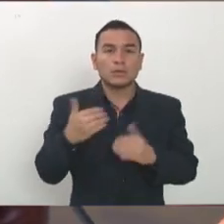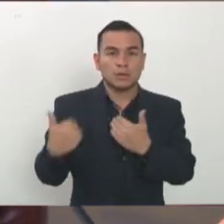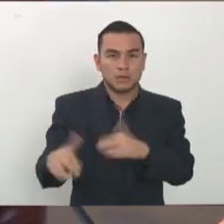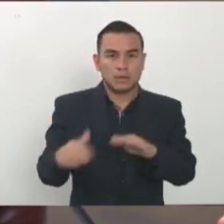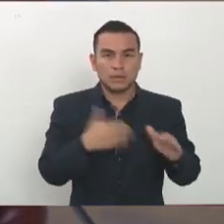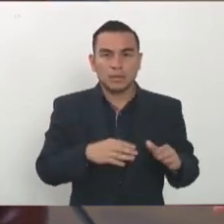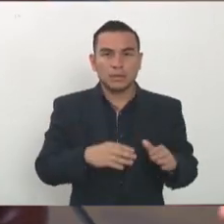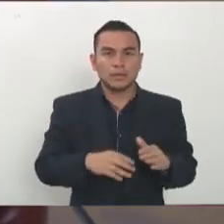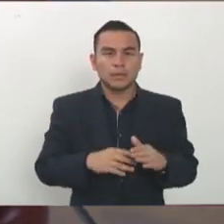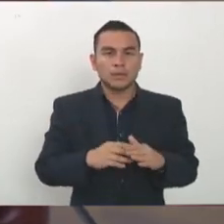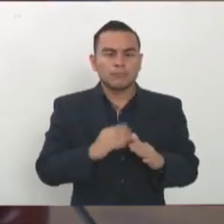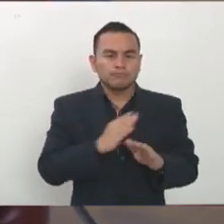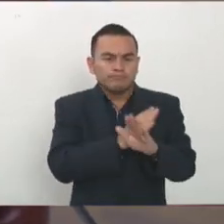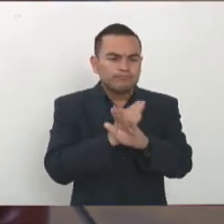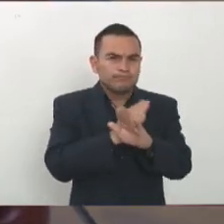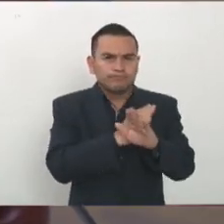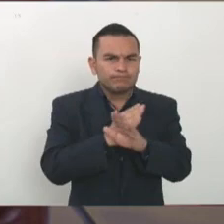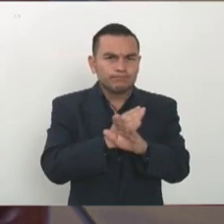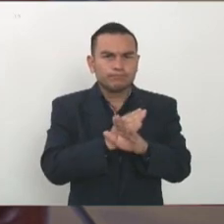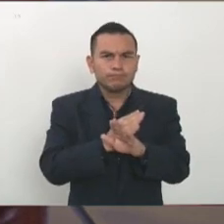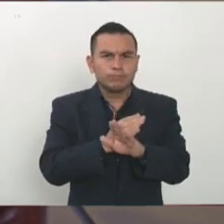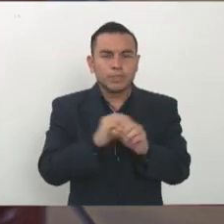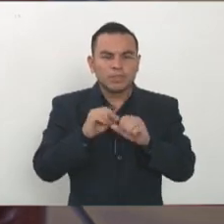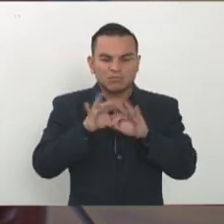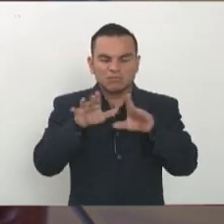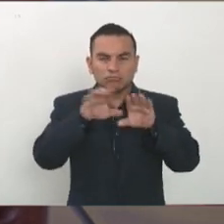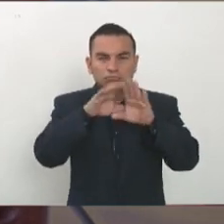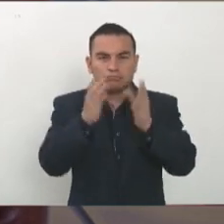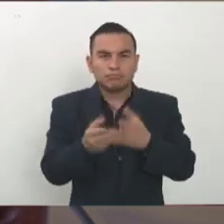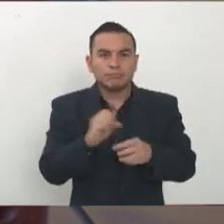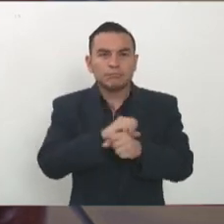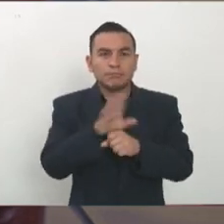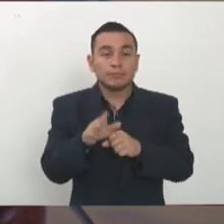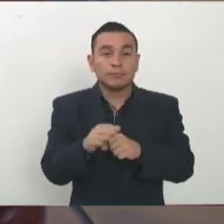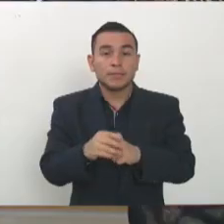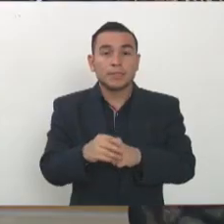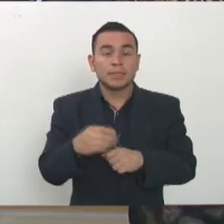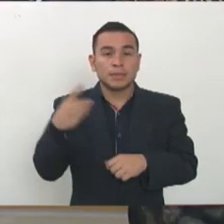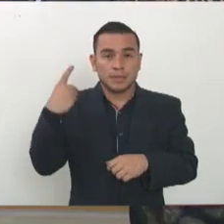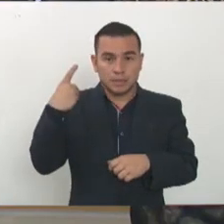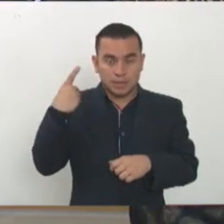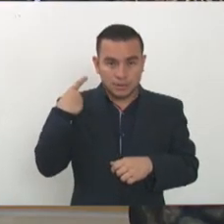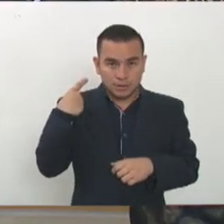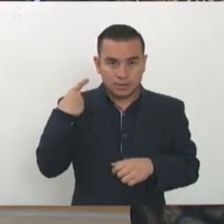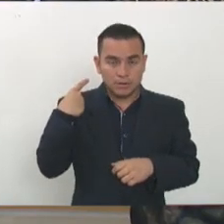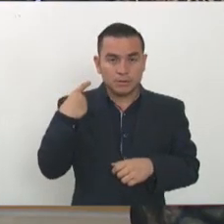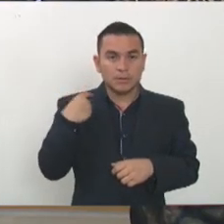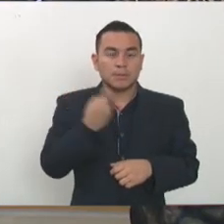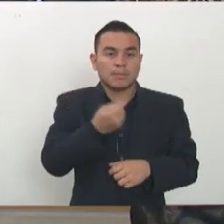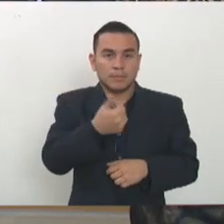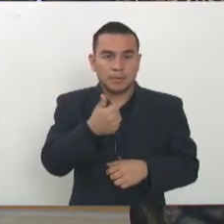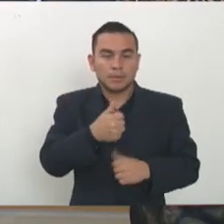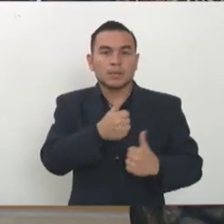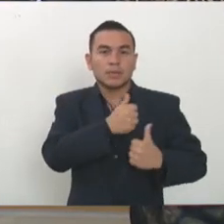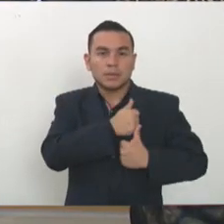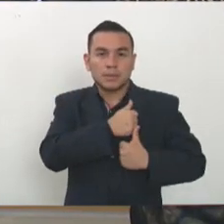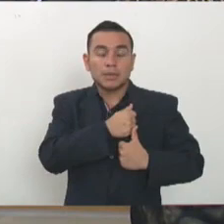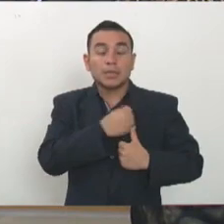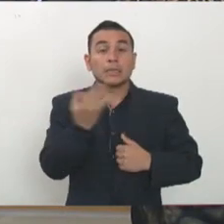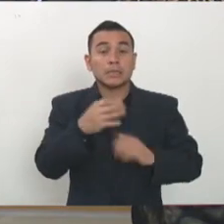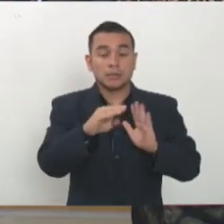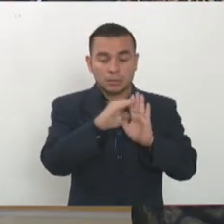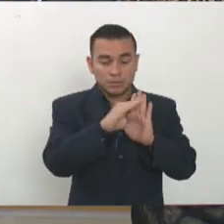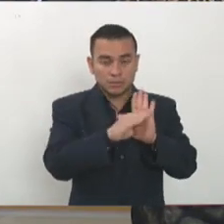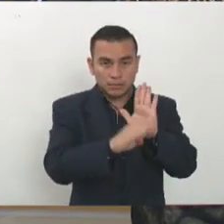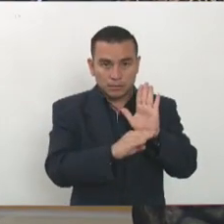de combate a la pandemia entonces tanto el director de la Policía ministro de Defensa pasen los listados ministro de